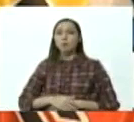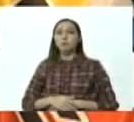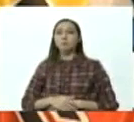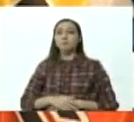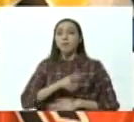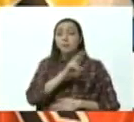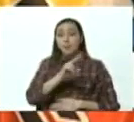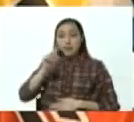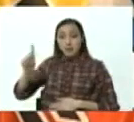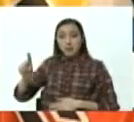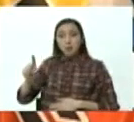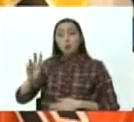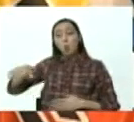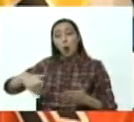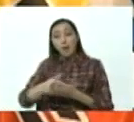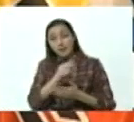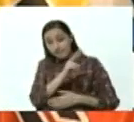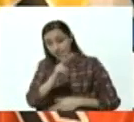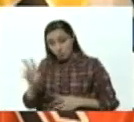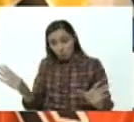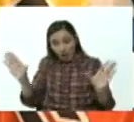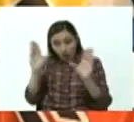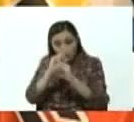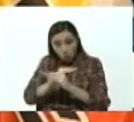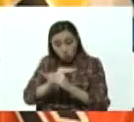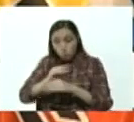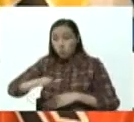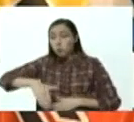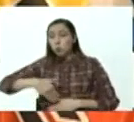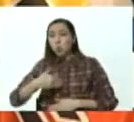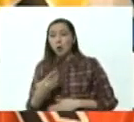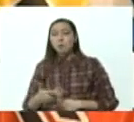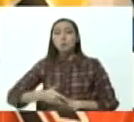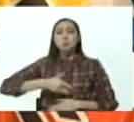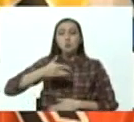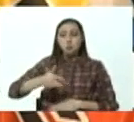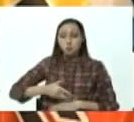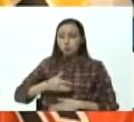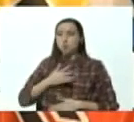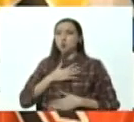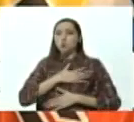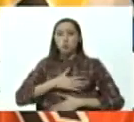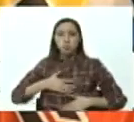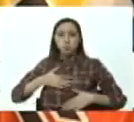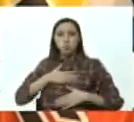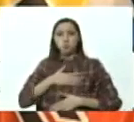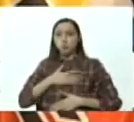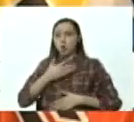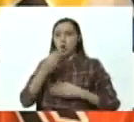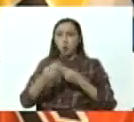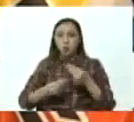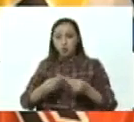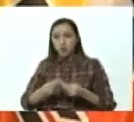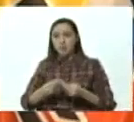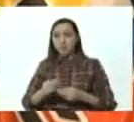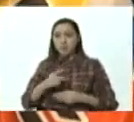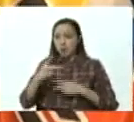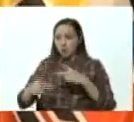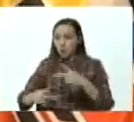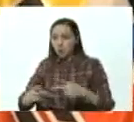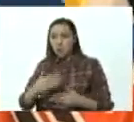en la noche el 22 podamos sentirnos satisfechos de lo realizado gracias